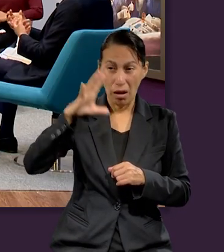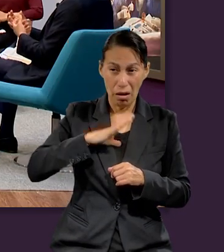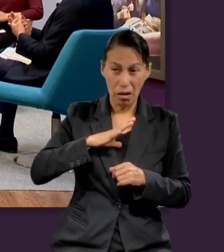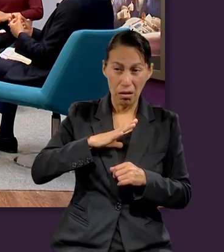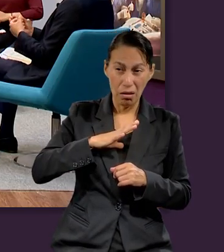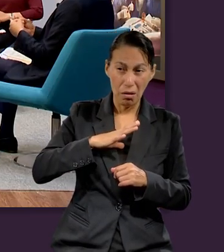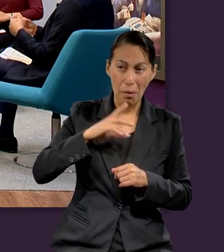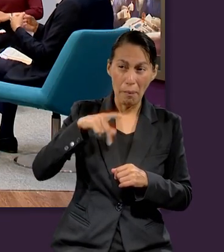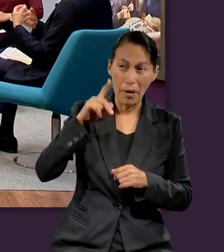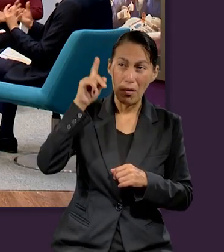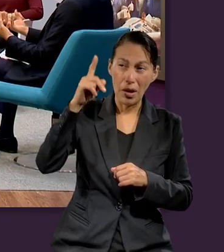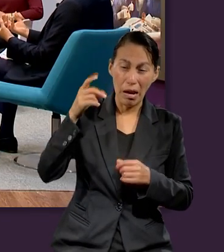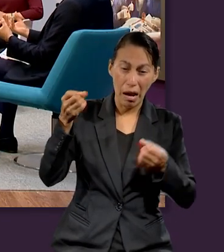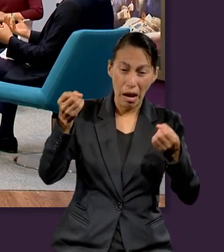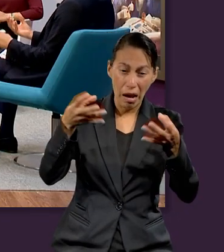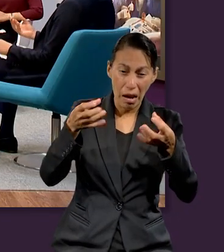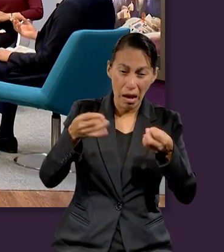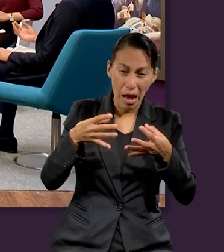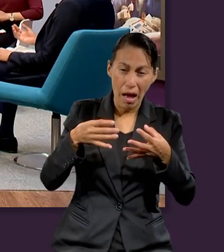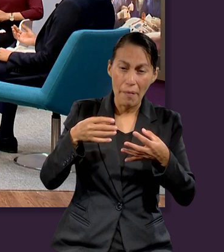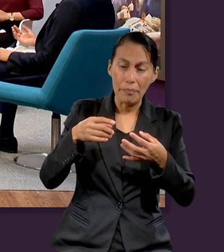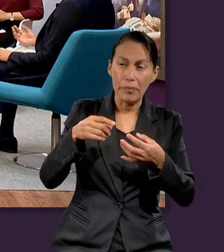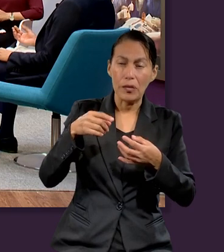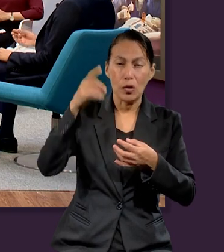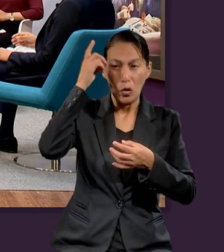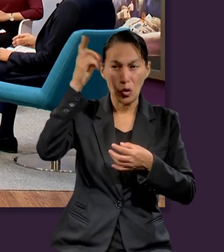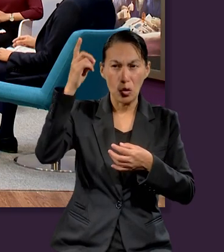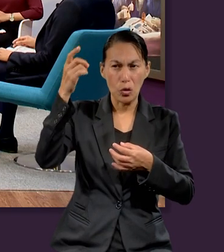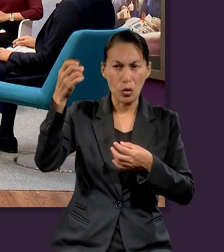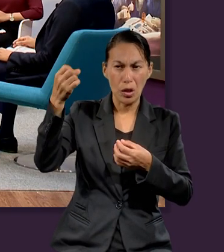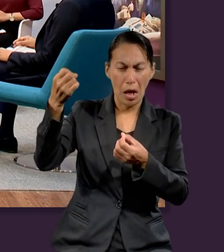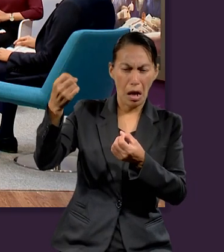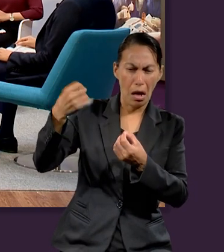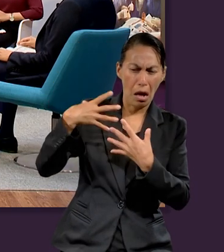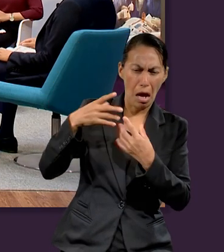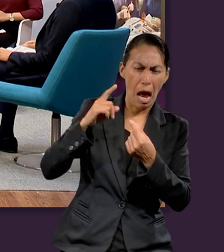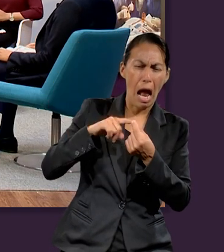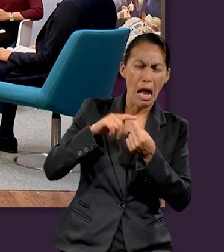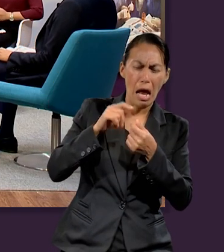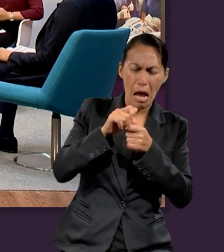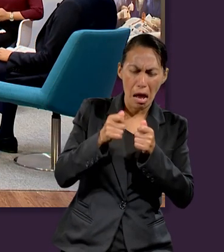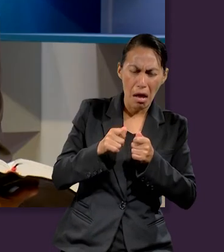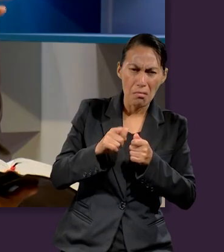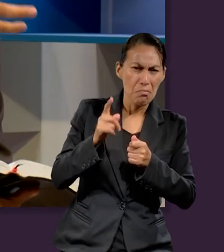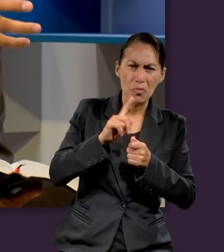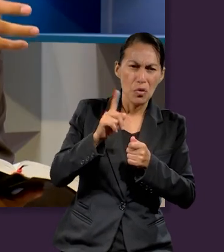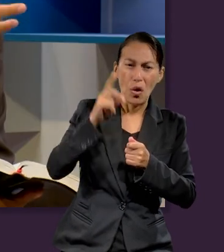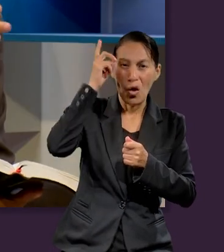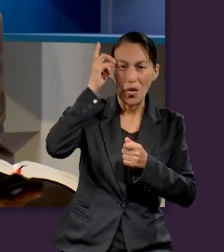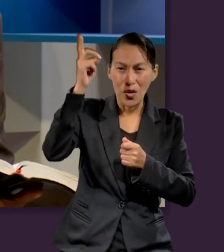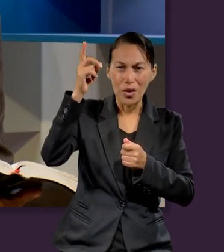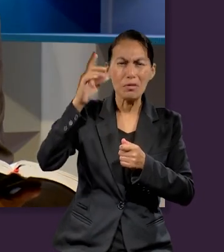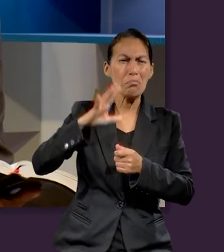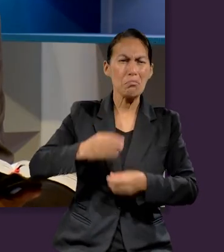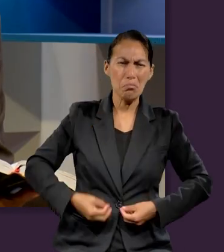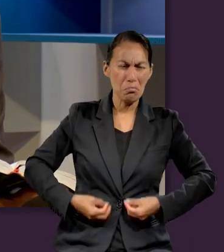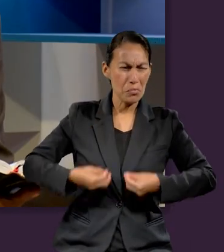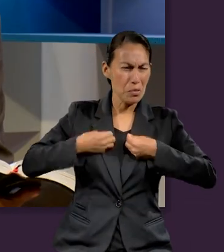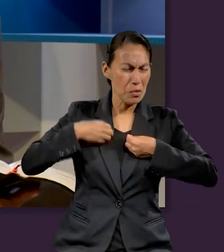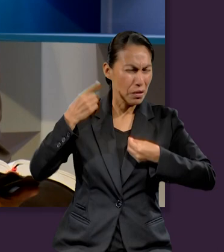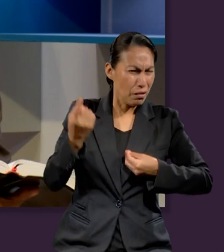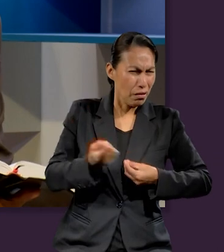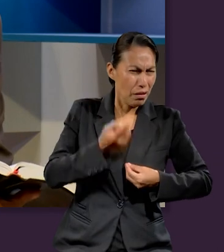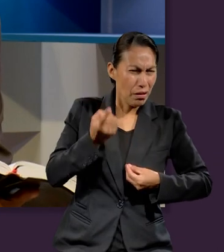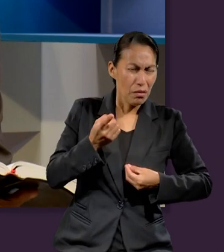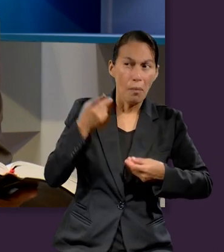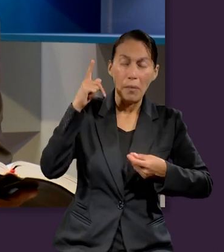sino que Él es un Creador, Pastor. Ok, excelente. Entonces, adoramos a Dios porque es nuestro Creador.